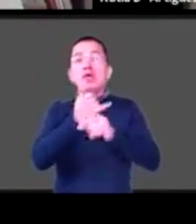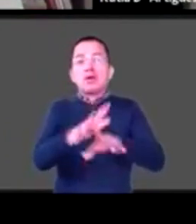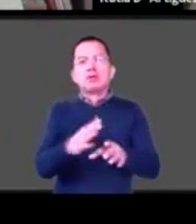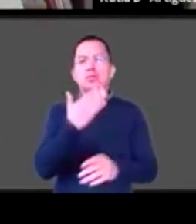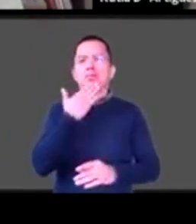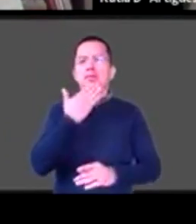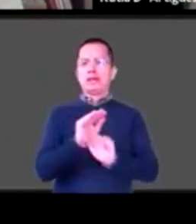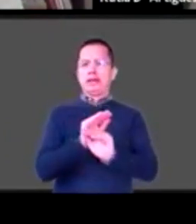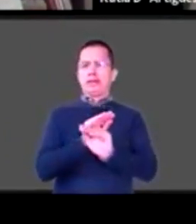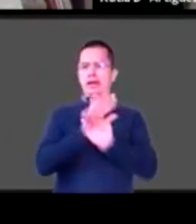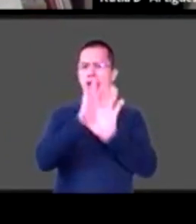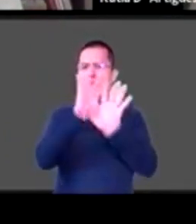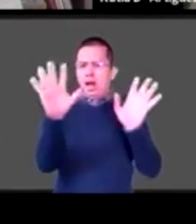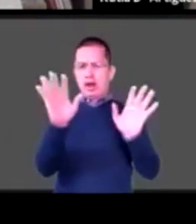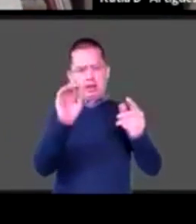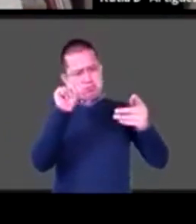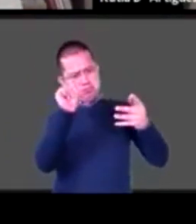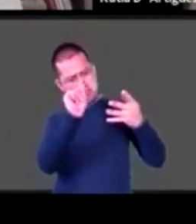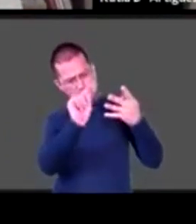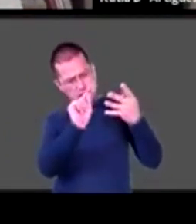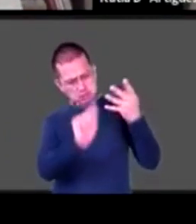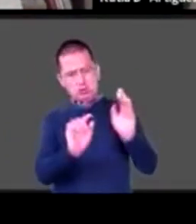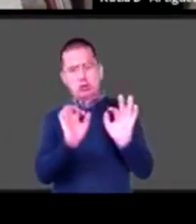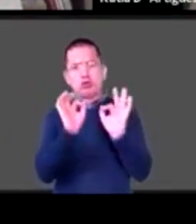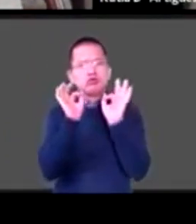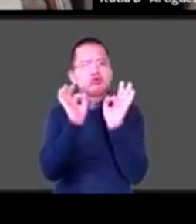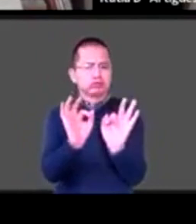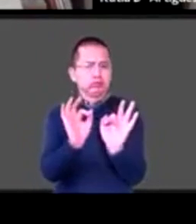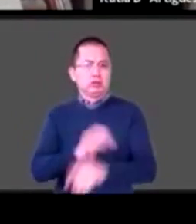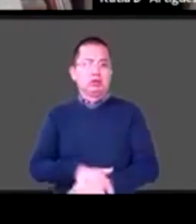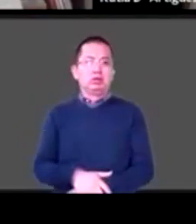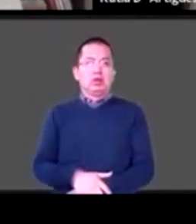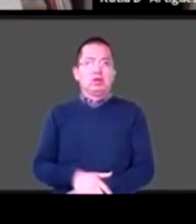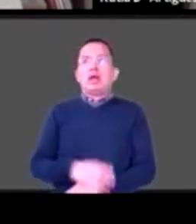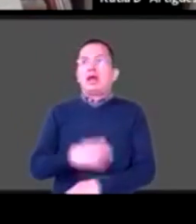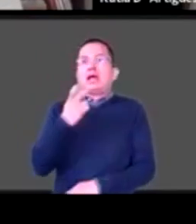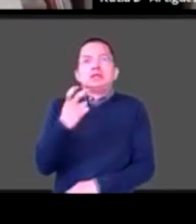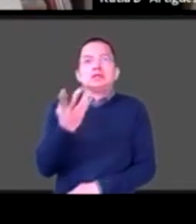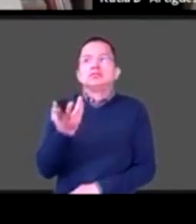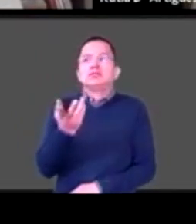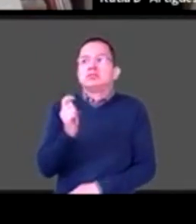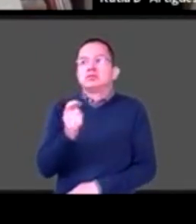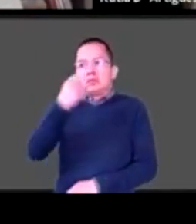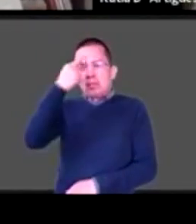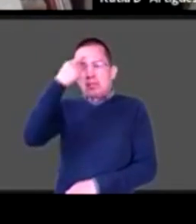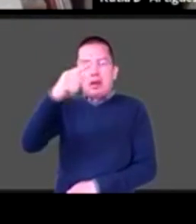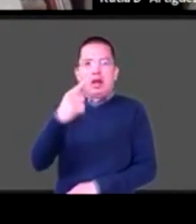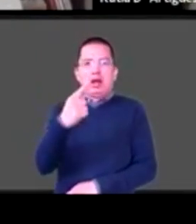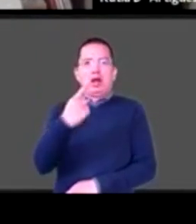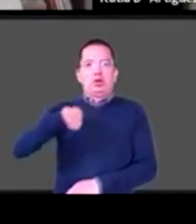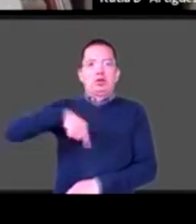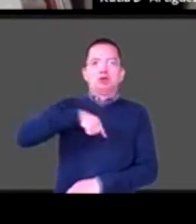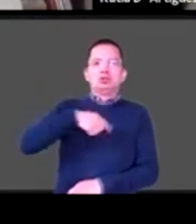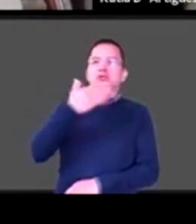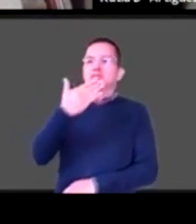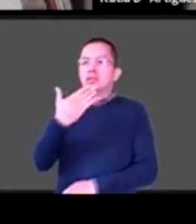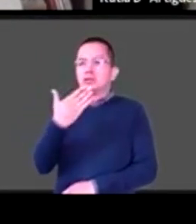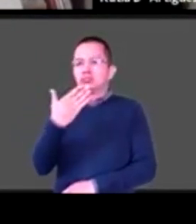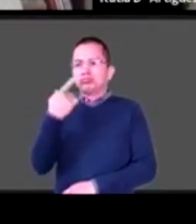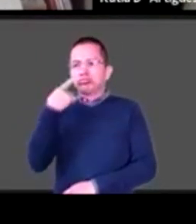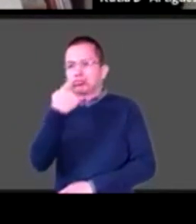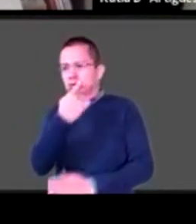decisiones y hasta, la verdad, no sé qué opinan los demás, pero hasta para la tranquilidad. A mí me parece que